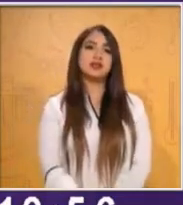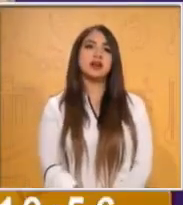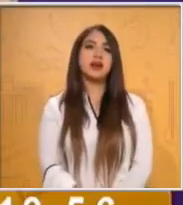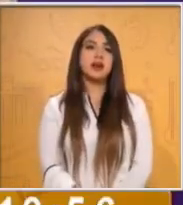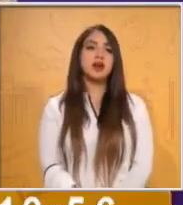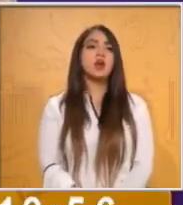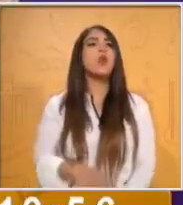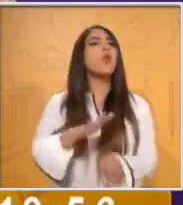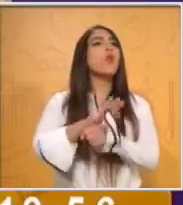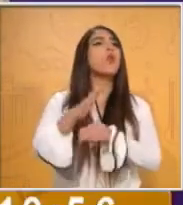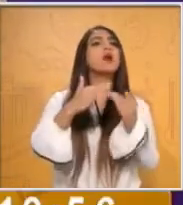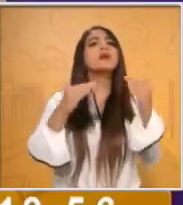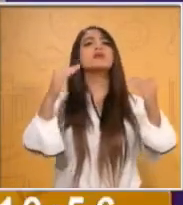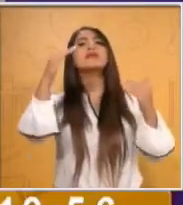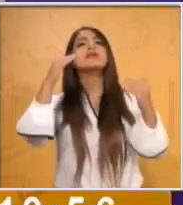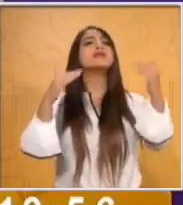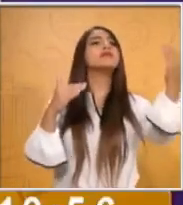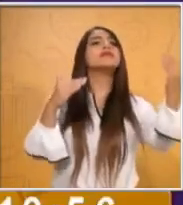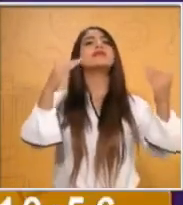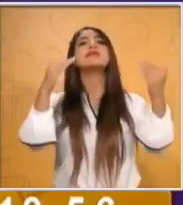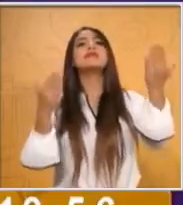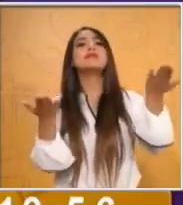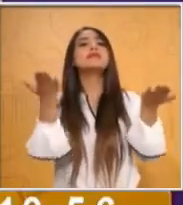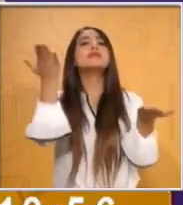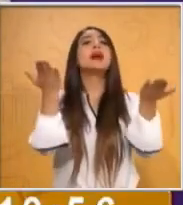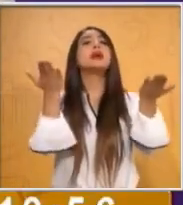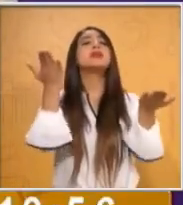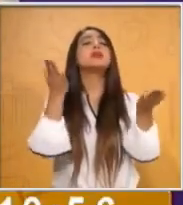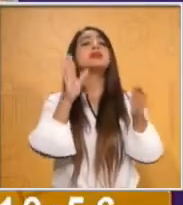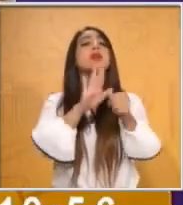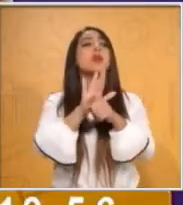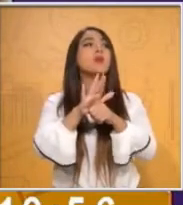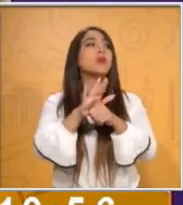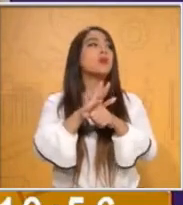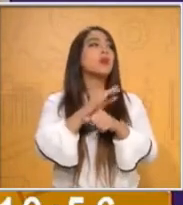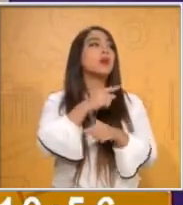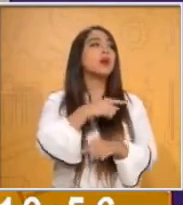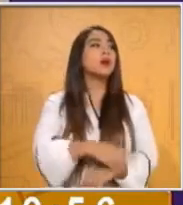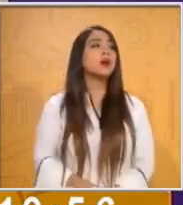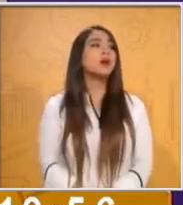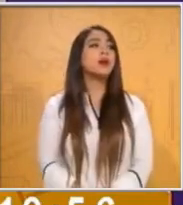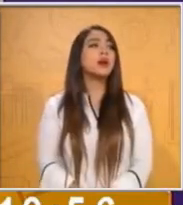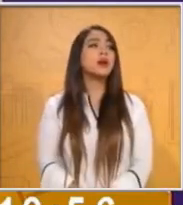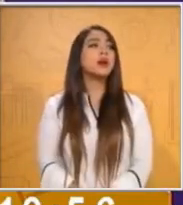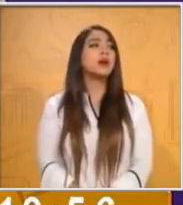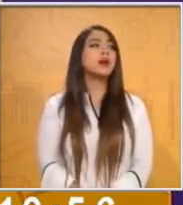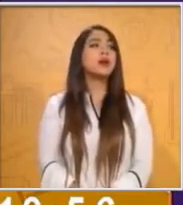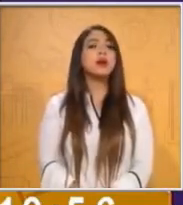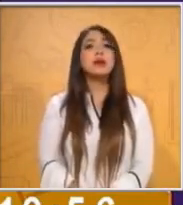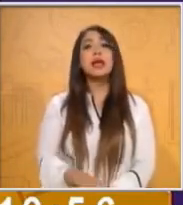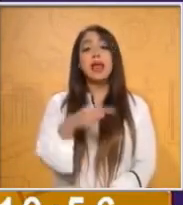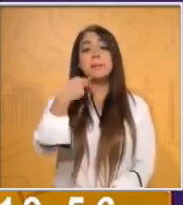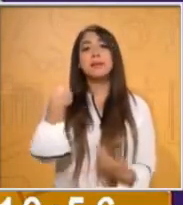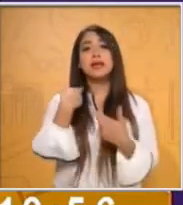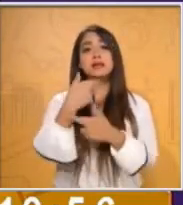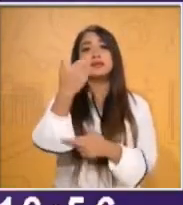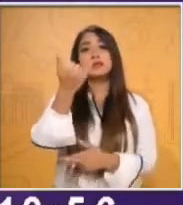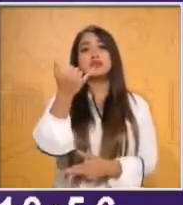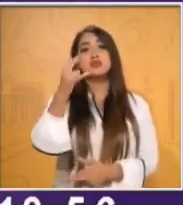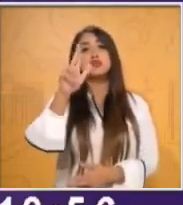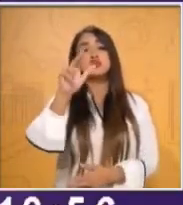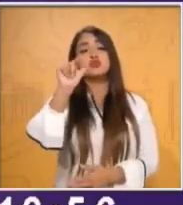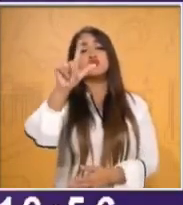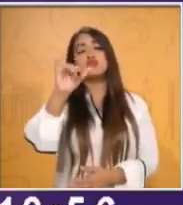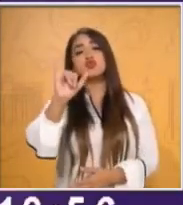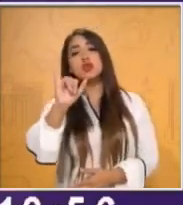número es mayor? ¿El mío o el de la maestra Yuli? La maestra Yuli, recuérdalo, que tiene el doscientos cincuenta y tres y yo el